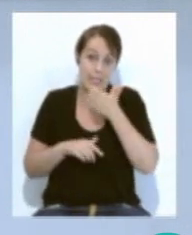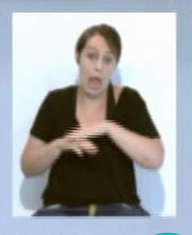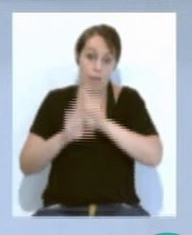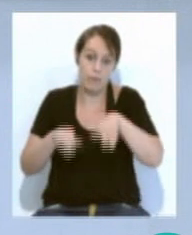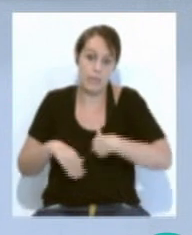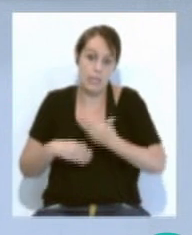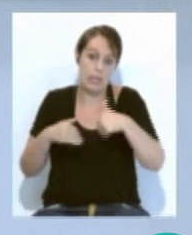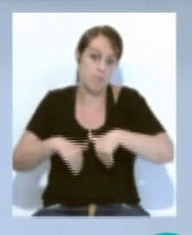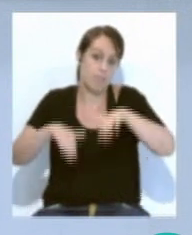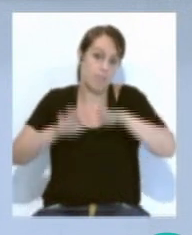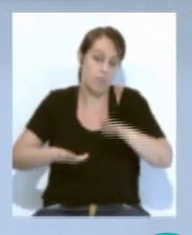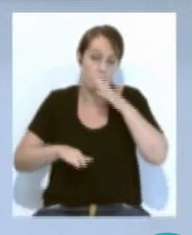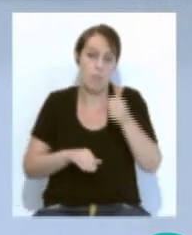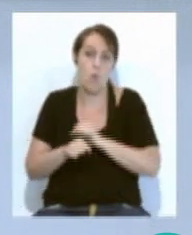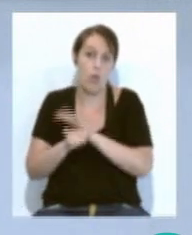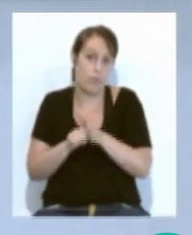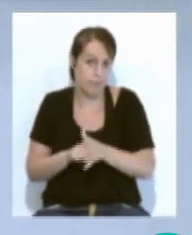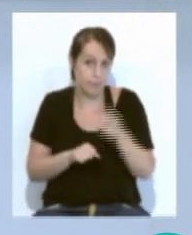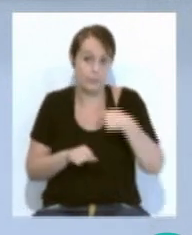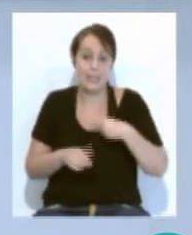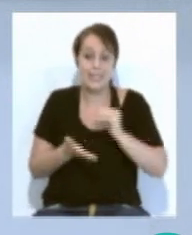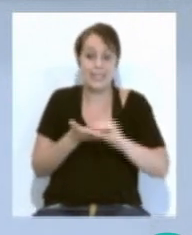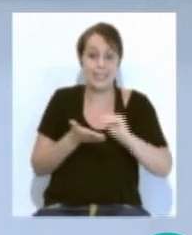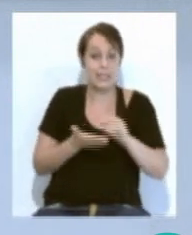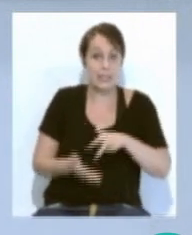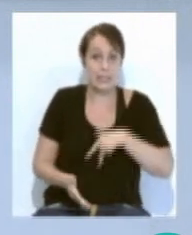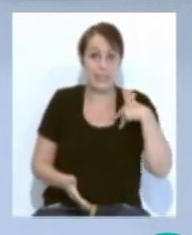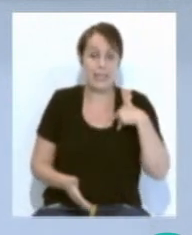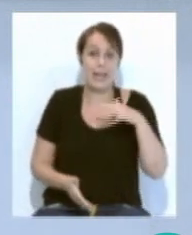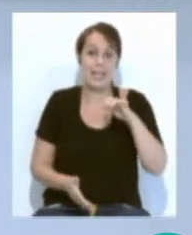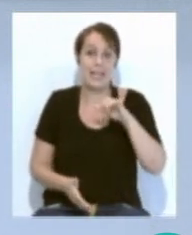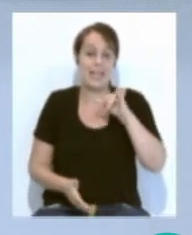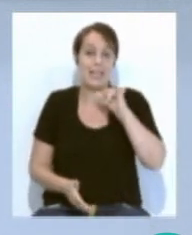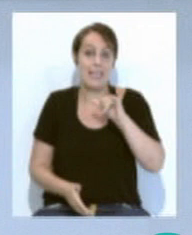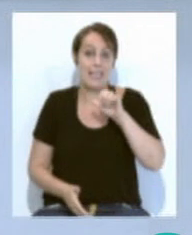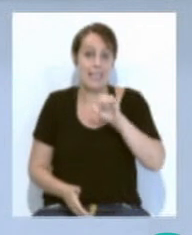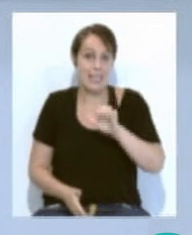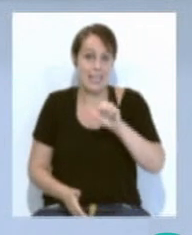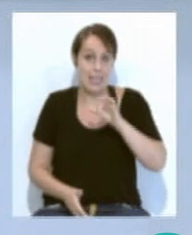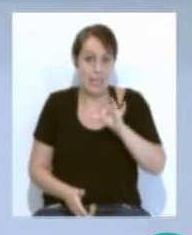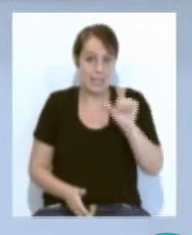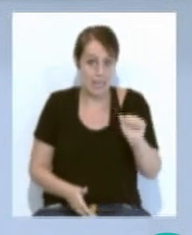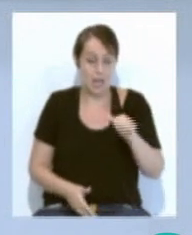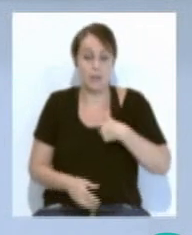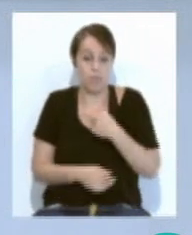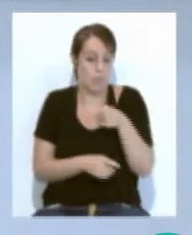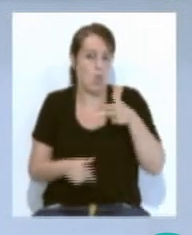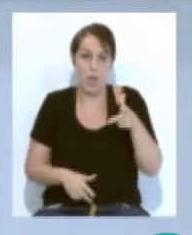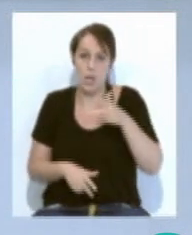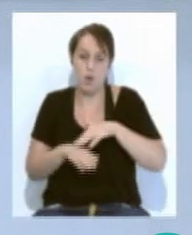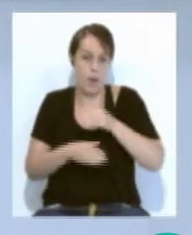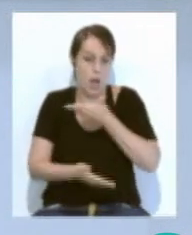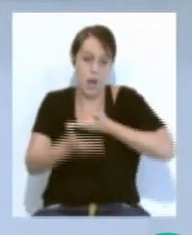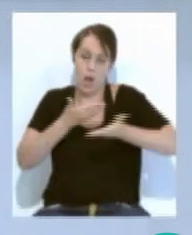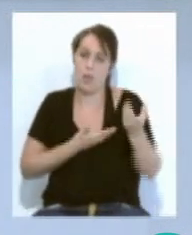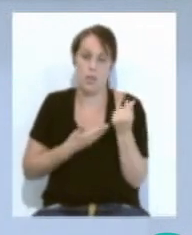anularlos a causa de la COVID-19. El secretario general, Jesús Yesa, asegura que en todo caso tienen derecho a la devolución del importe